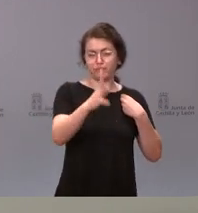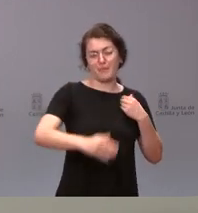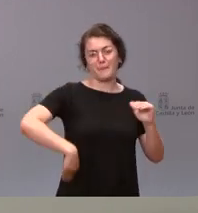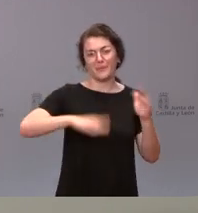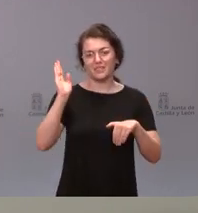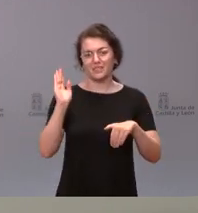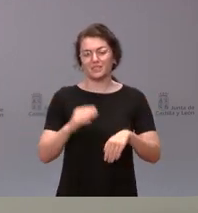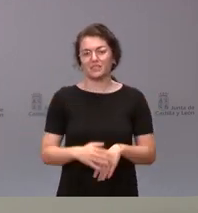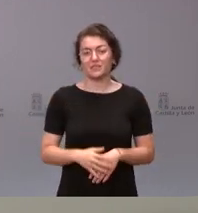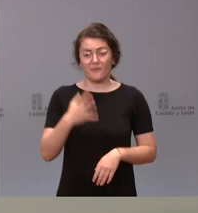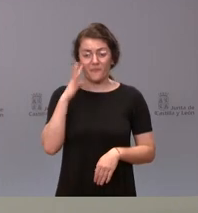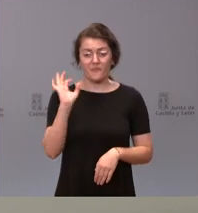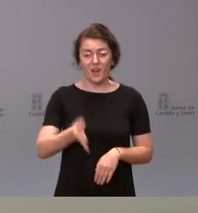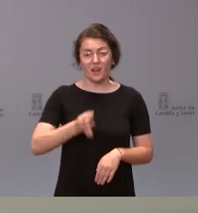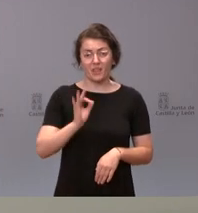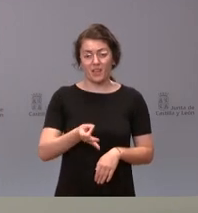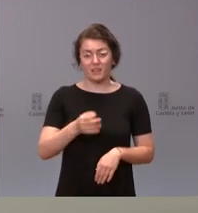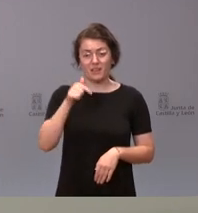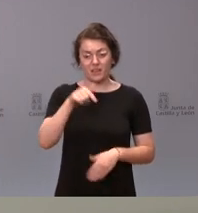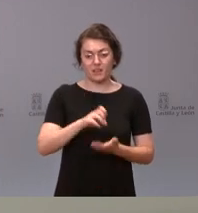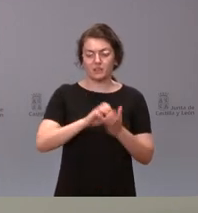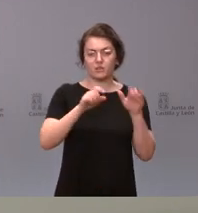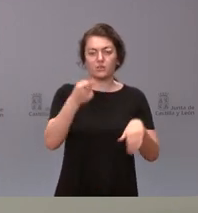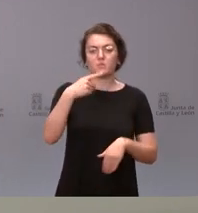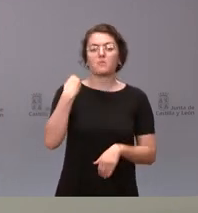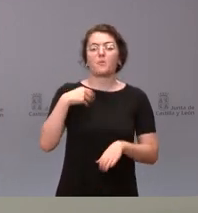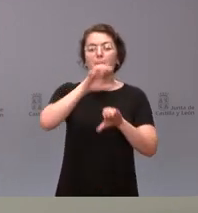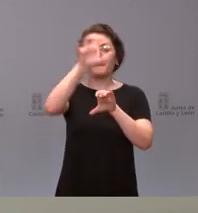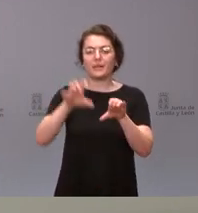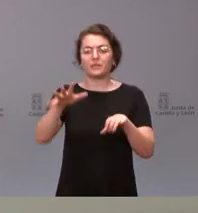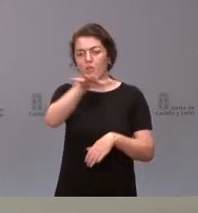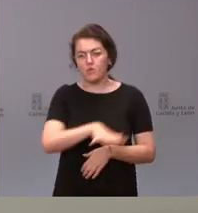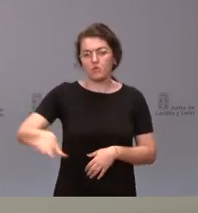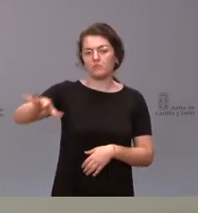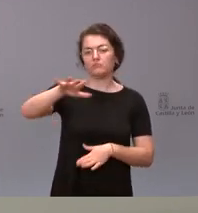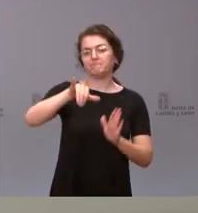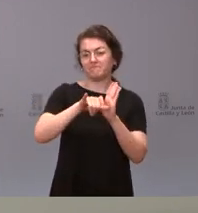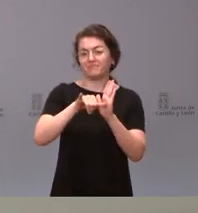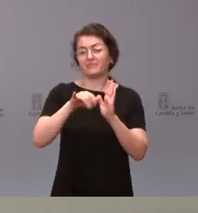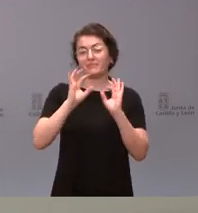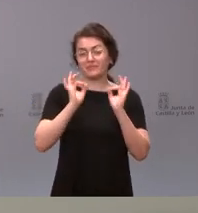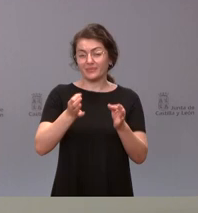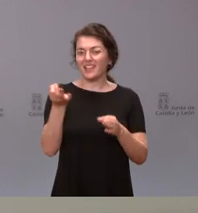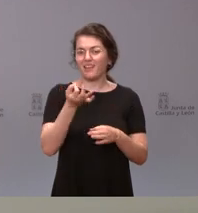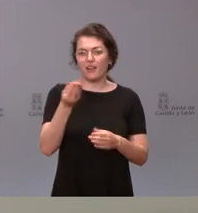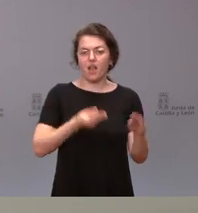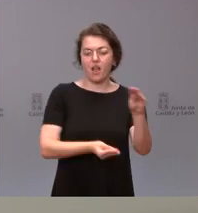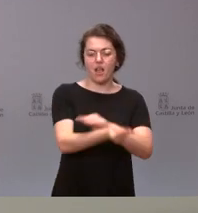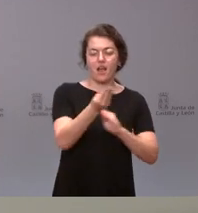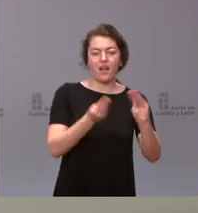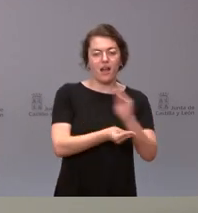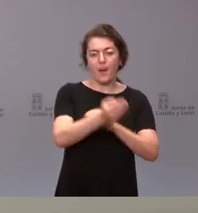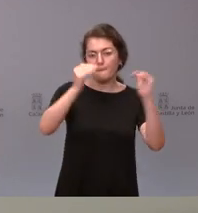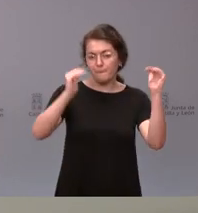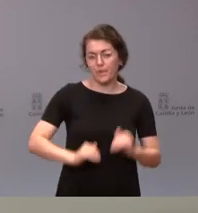de Castilla y León y de los países y áreas de nuestro entorno la disminución de la natalidad y que viene asociado